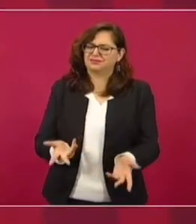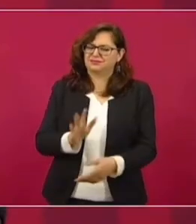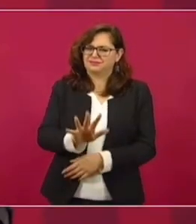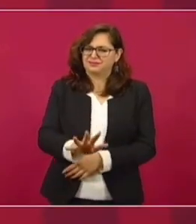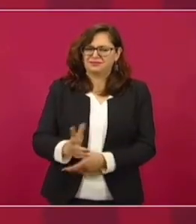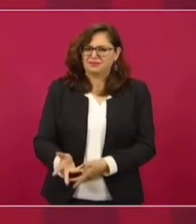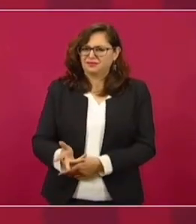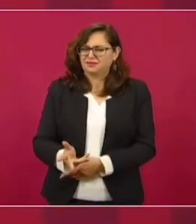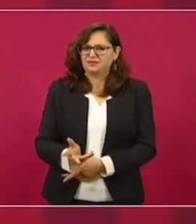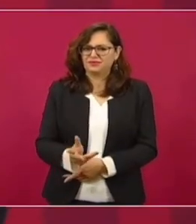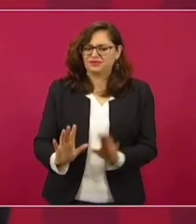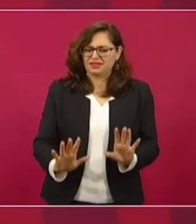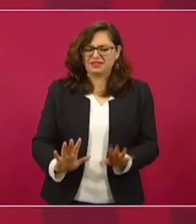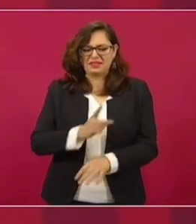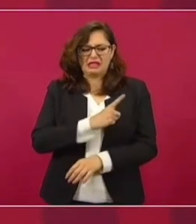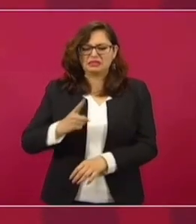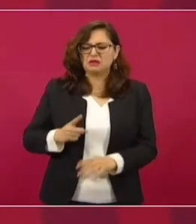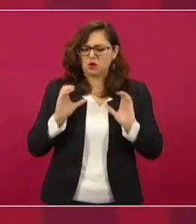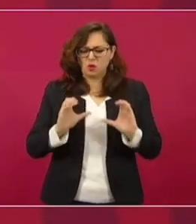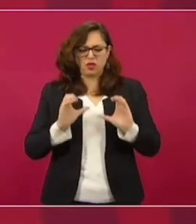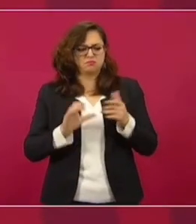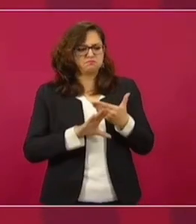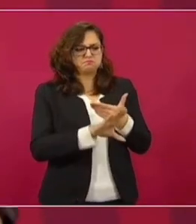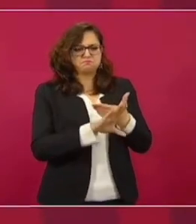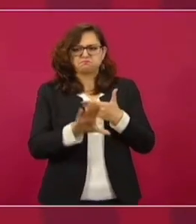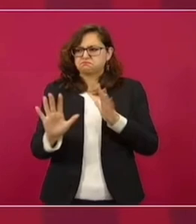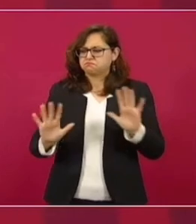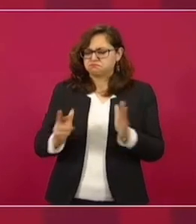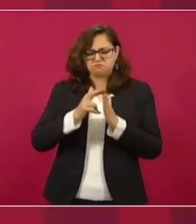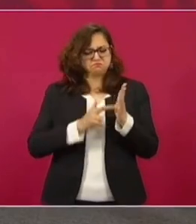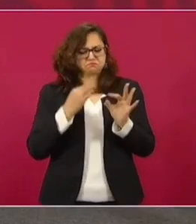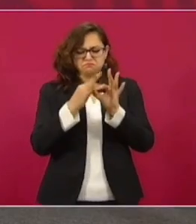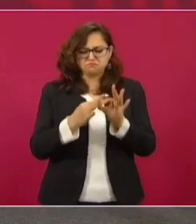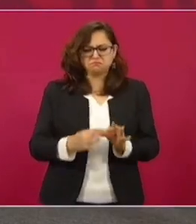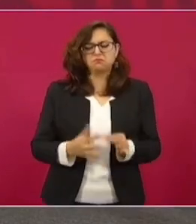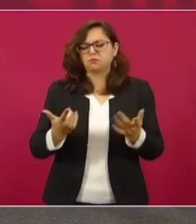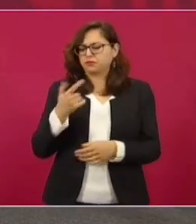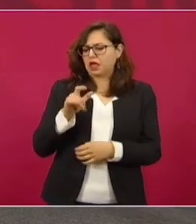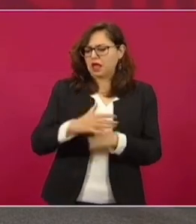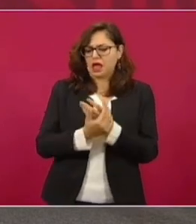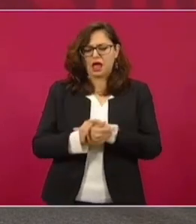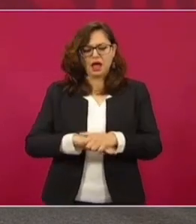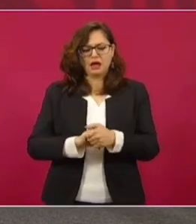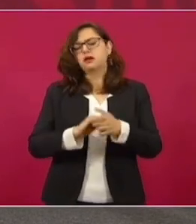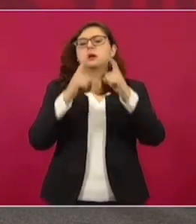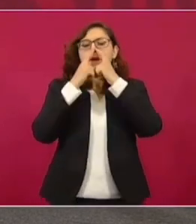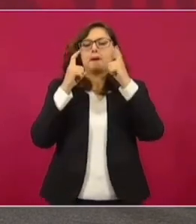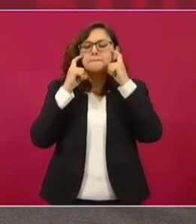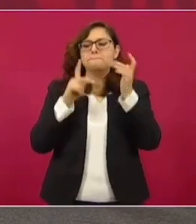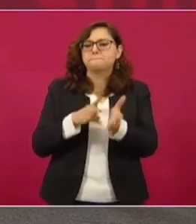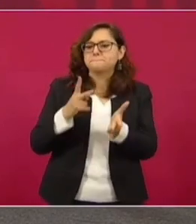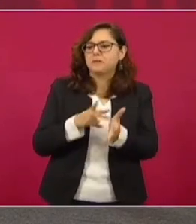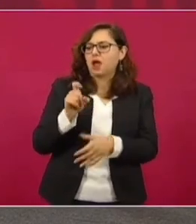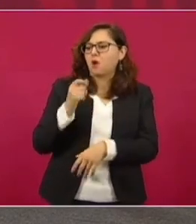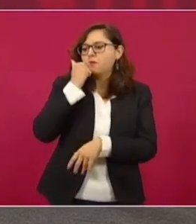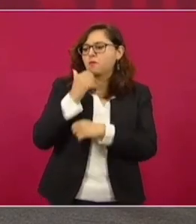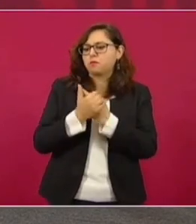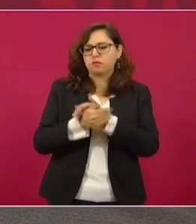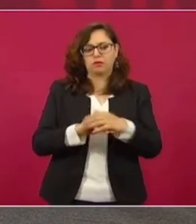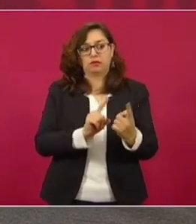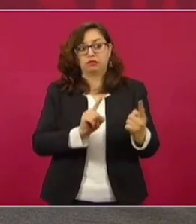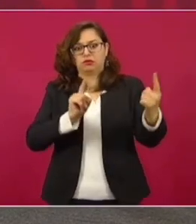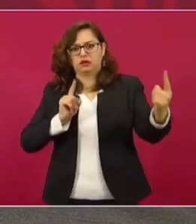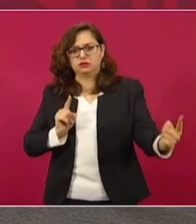todas las medidas preventivas reconocidas por la Secretaría de Salud, el uso del gel, el cubrebocas, el lavado de manos, la sana